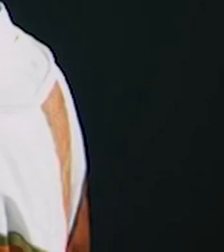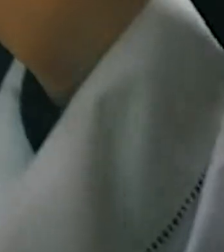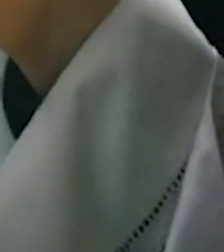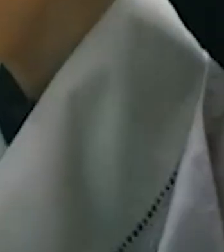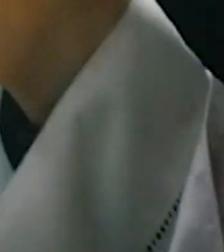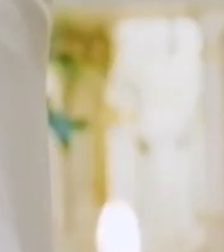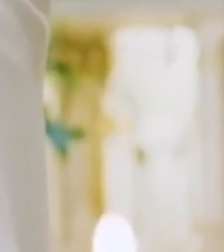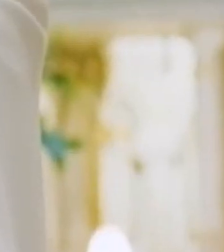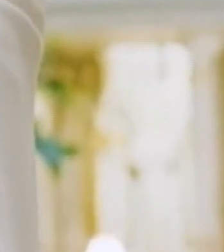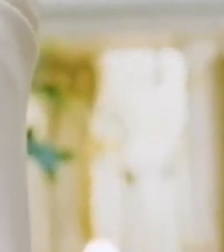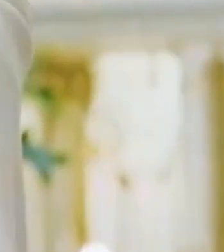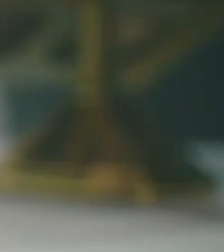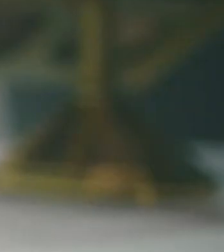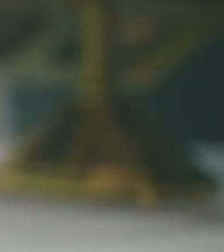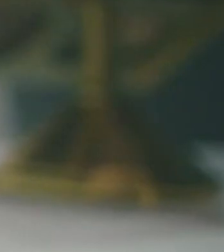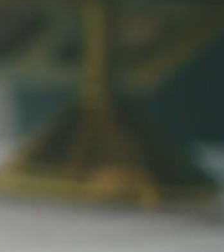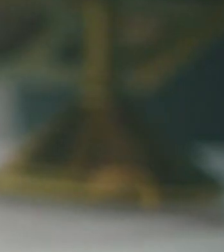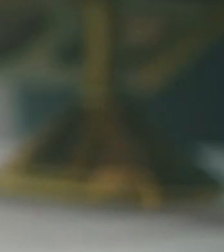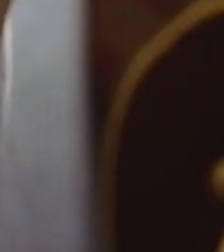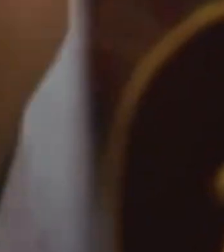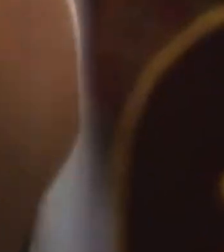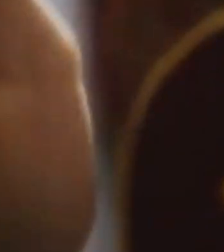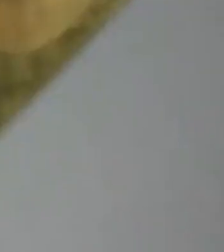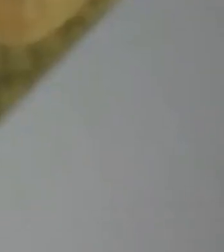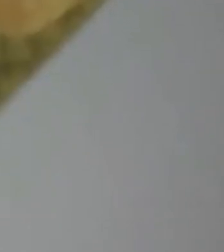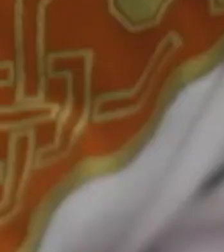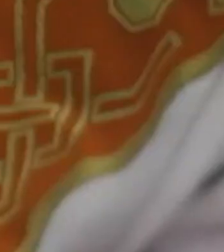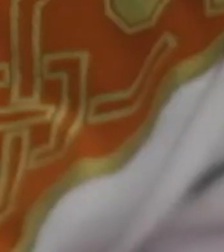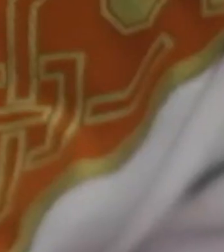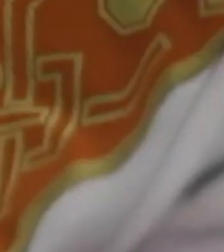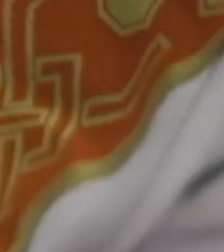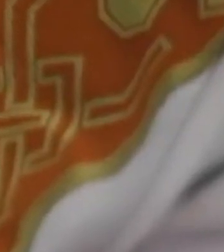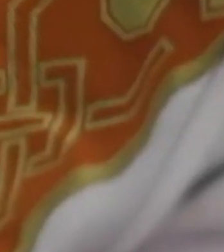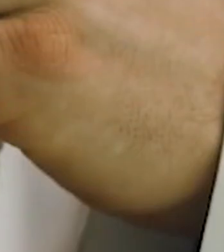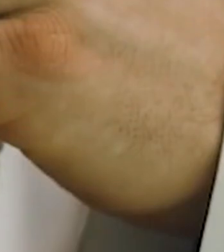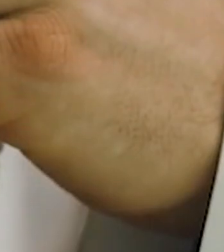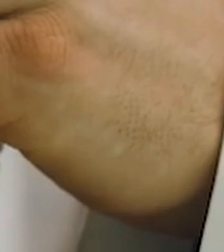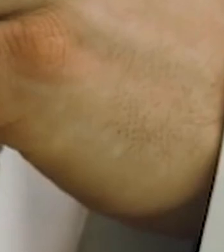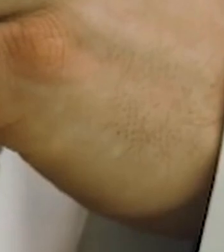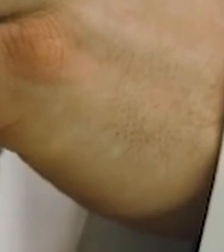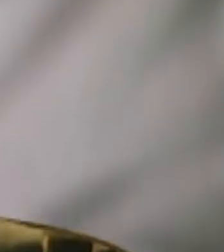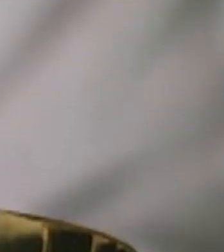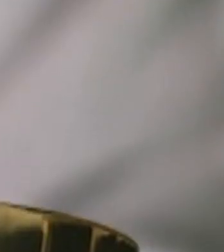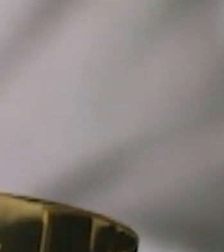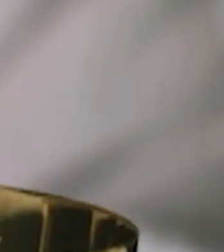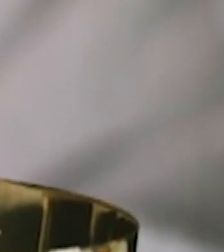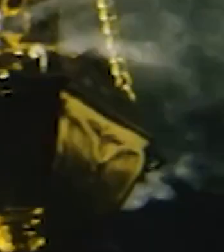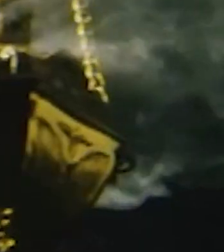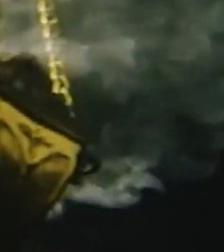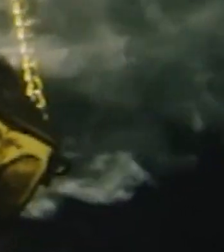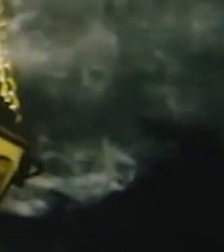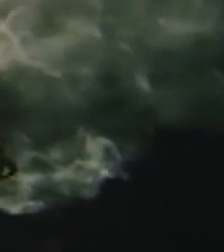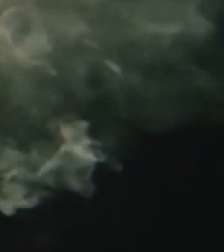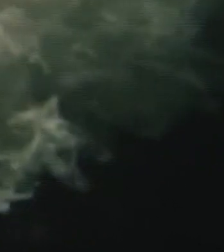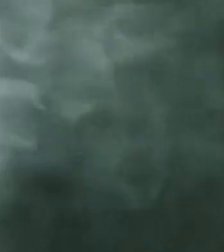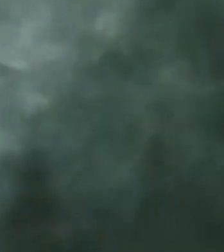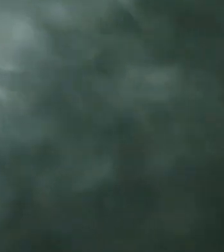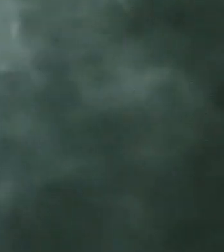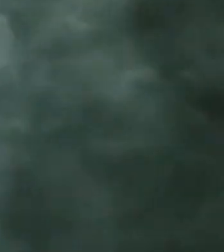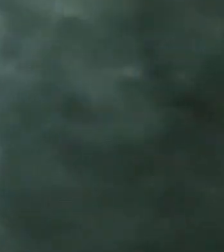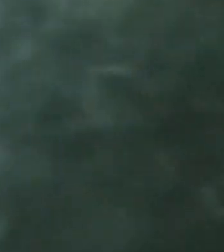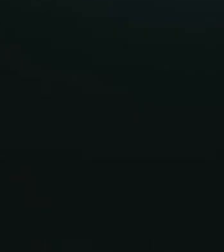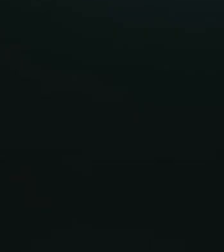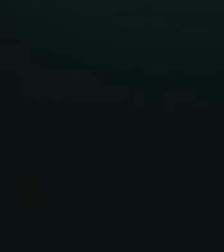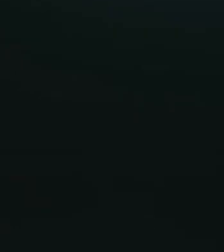la sagrada eucaristía desde nuestra catedral metropolitana y en diferentes templos del país